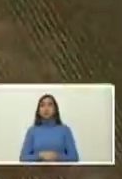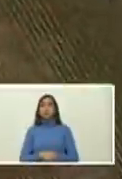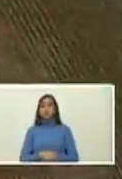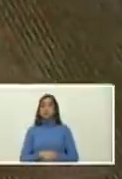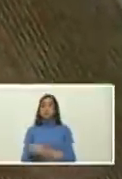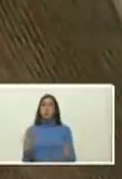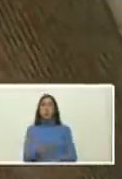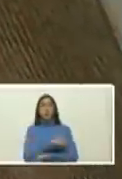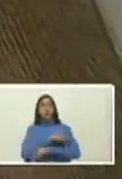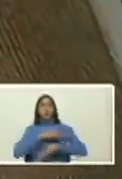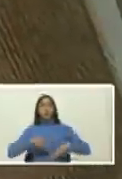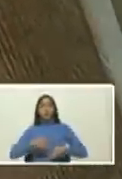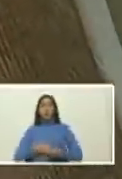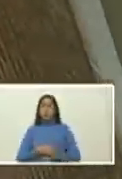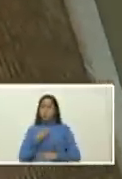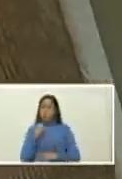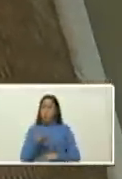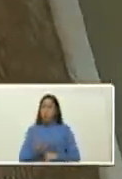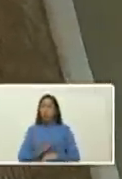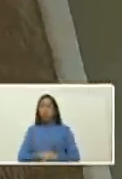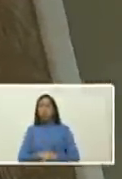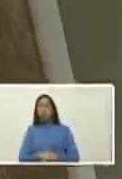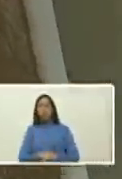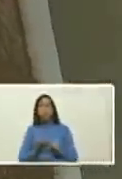excelente bueno hay que seguir